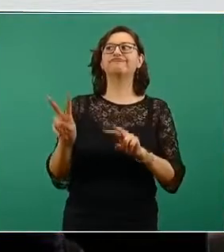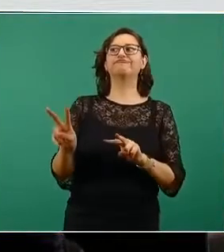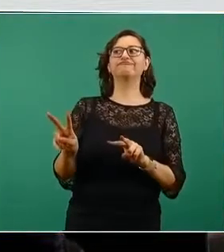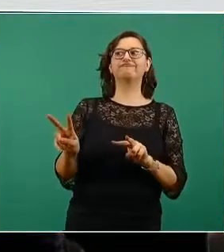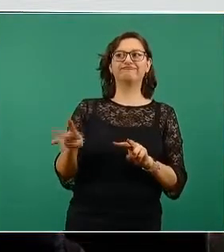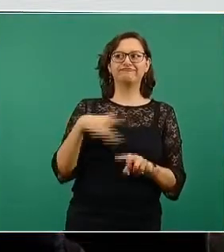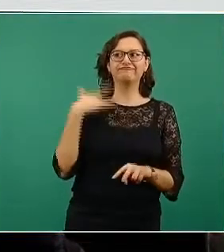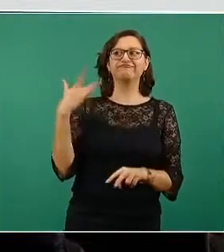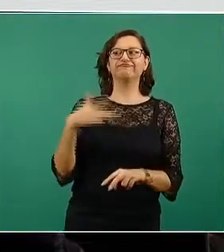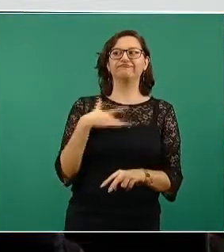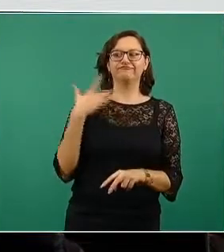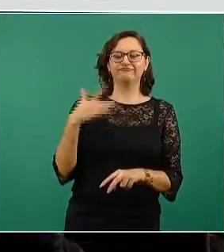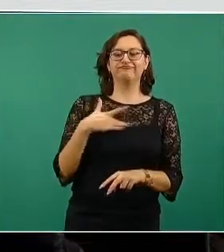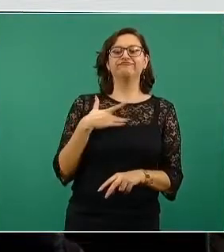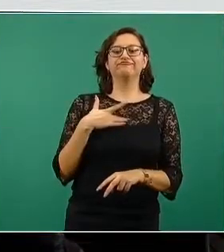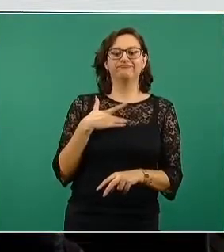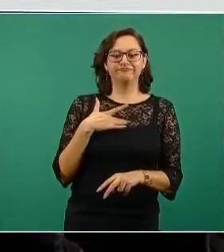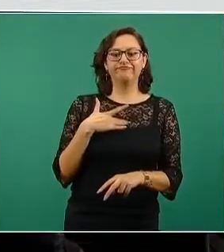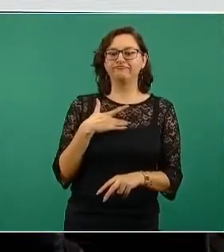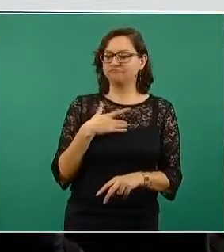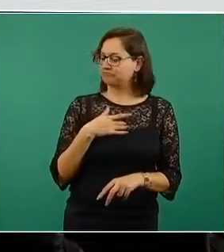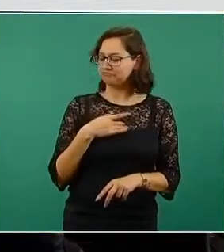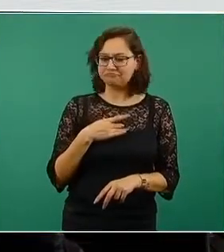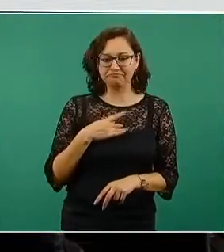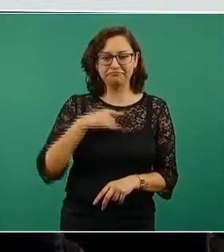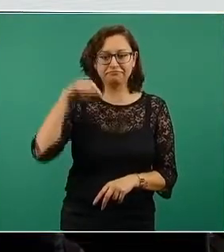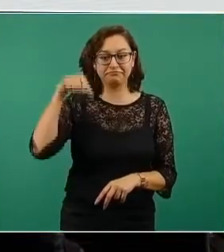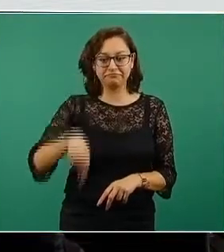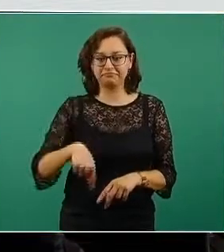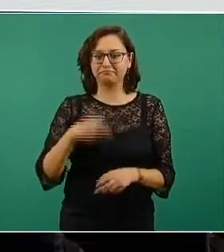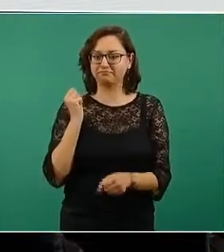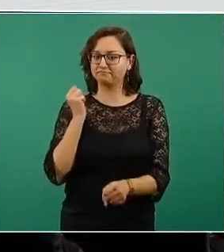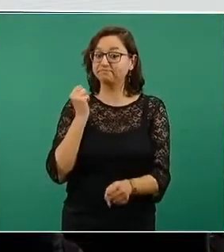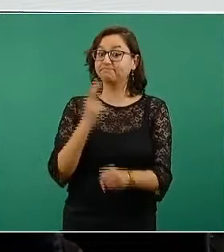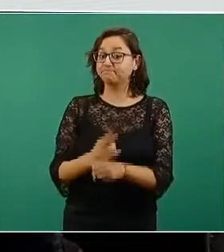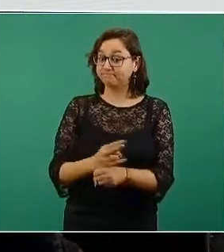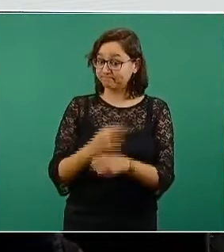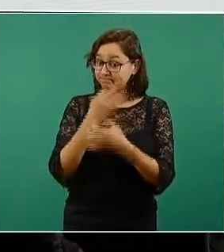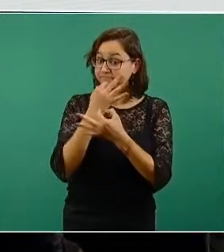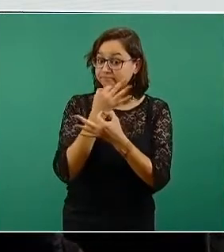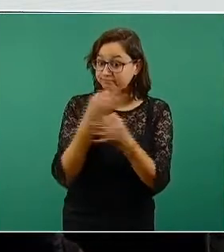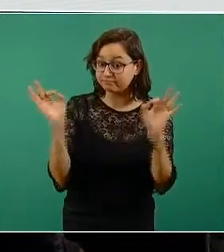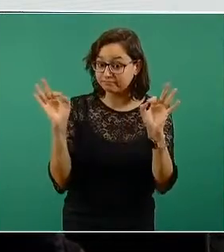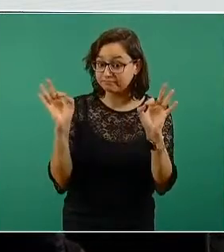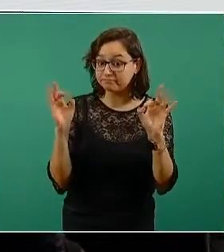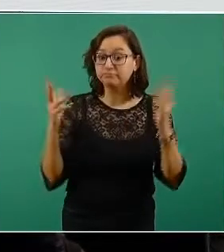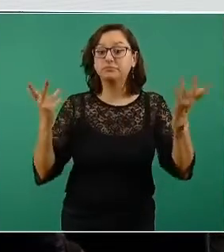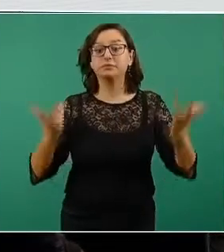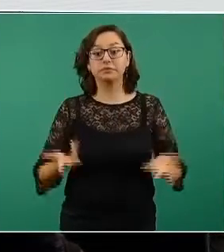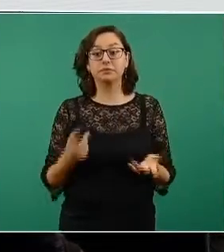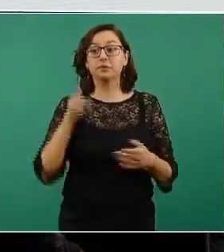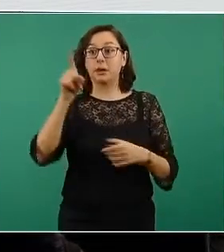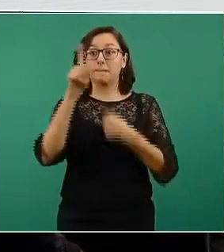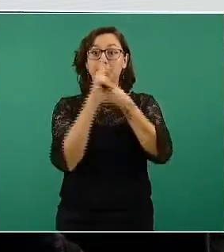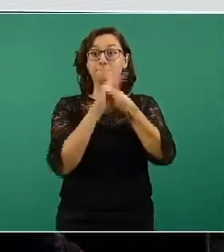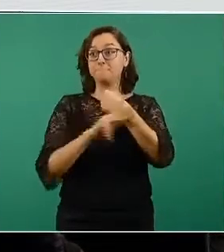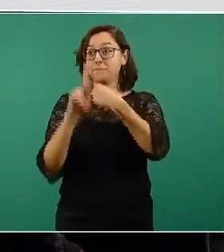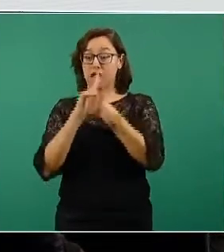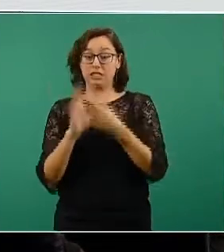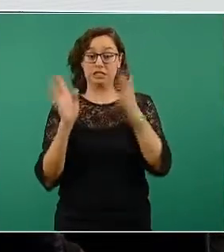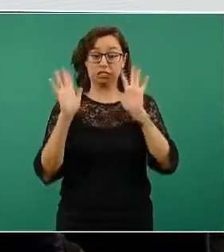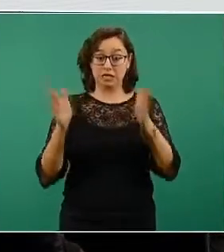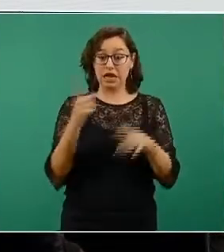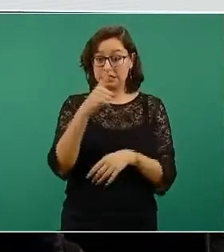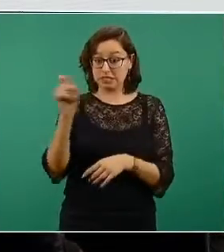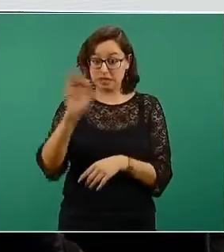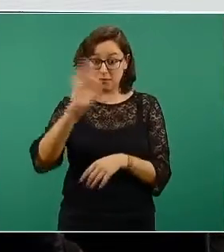garantía, lo hemos dicho también, de que ningún país tenga control epidémico completo, a menos que en el mundo entero